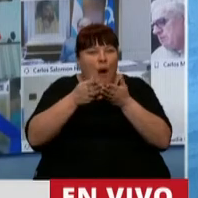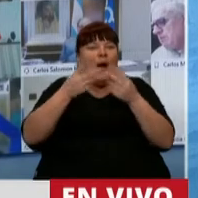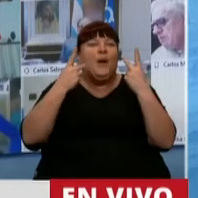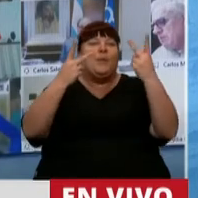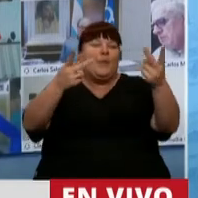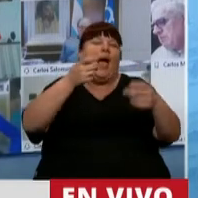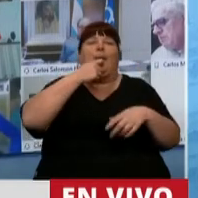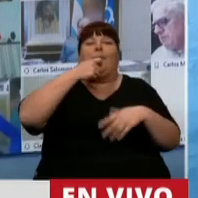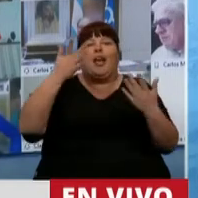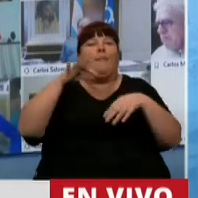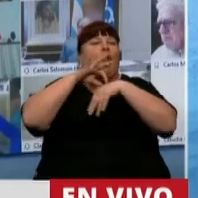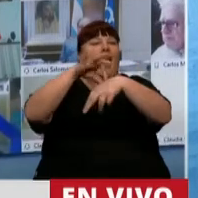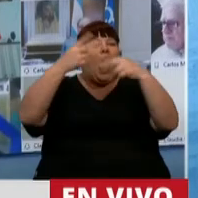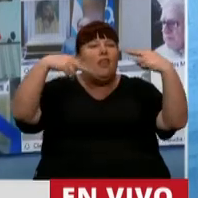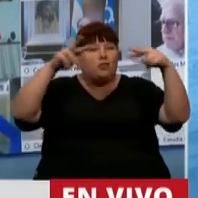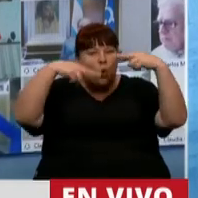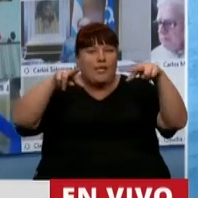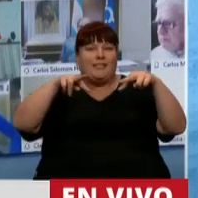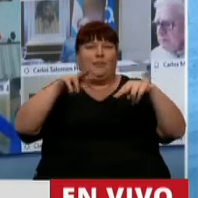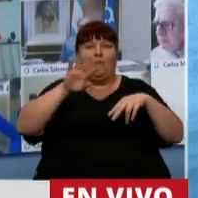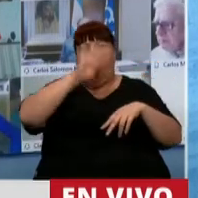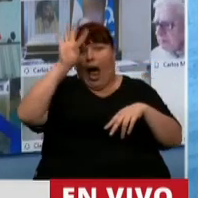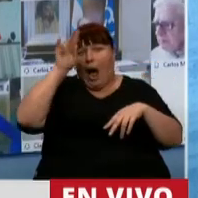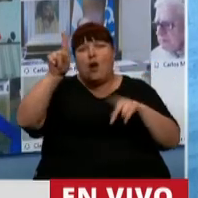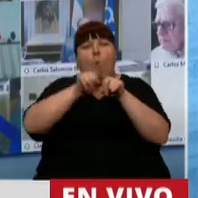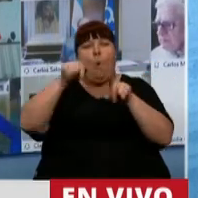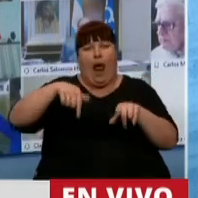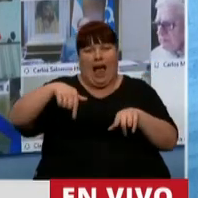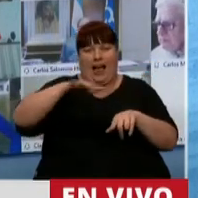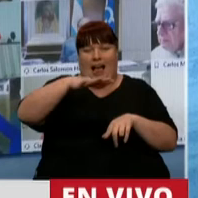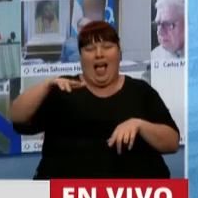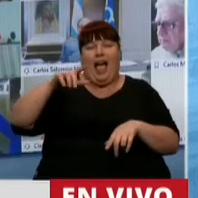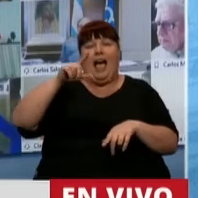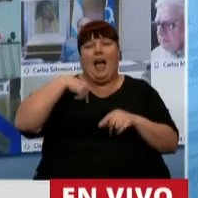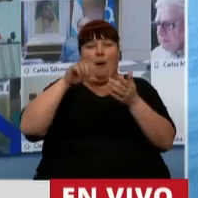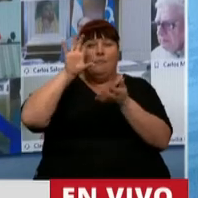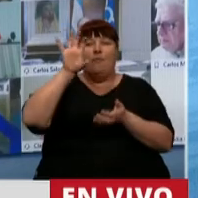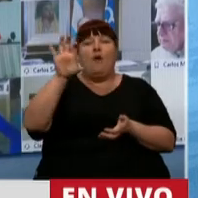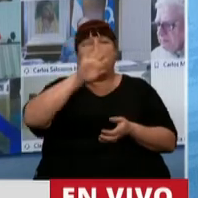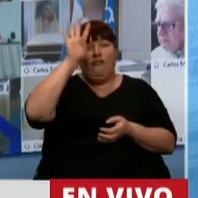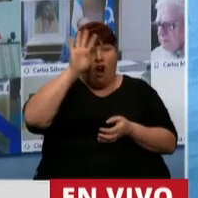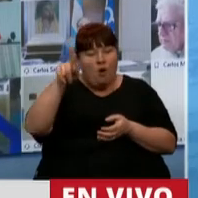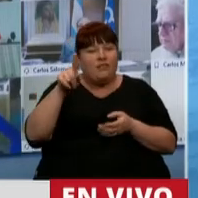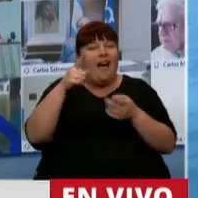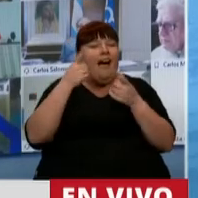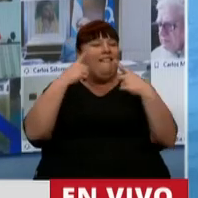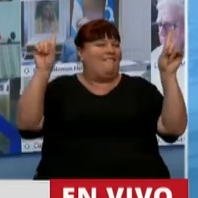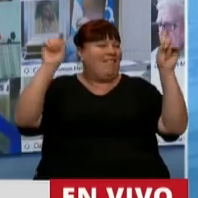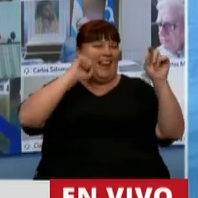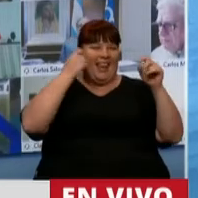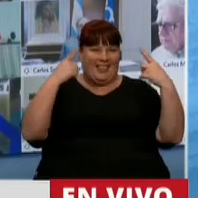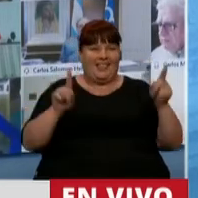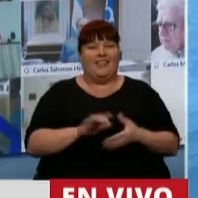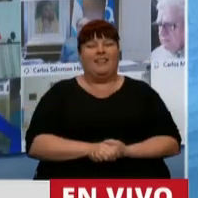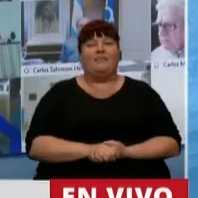transporte por ejemplo un guía turístico aborigen como se hace aquí en el Bañado de la Estrella en mi provincia es una experiencia inolvidable